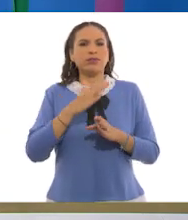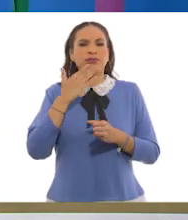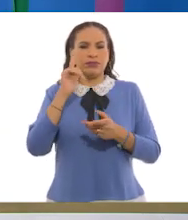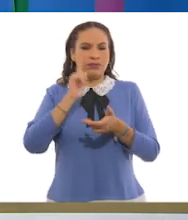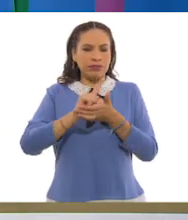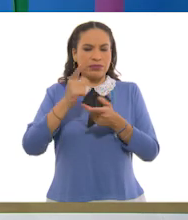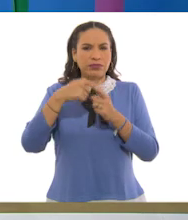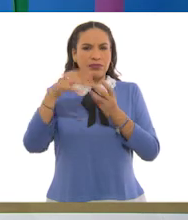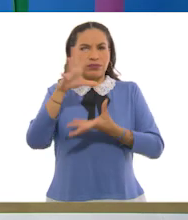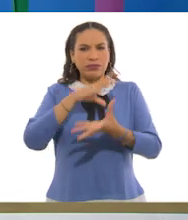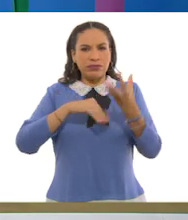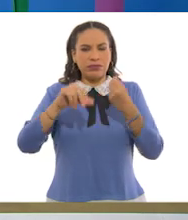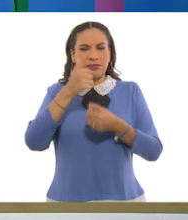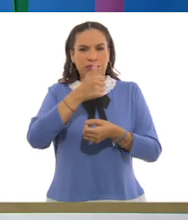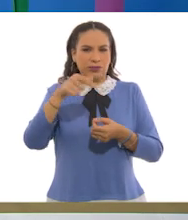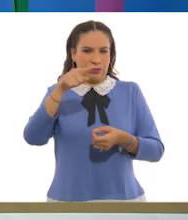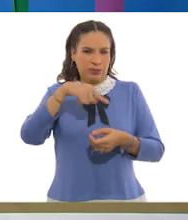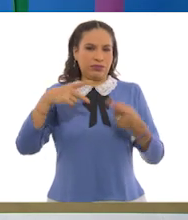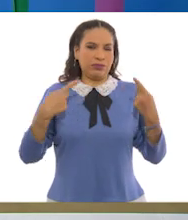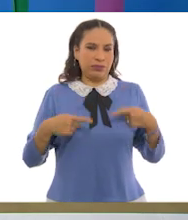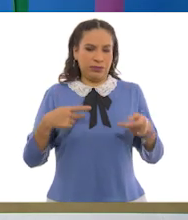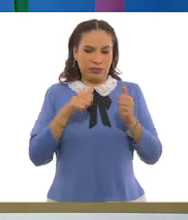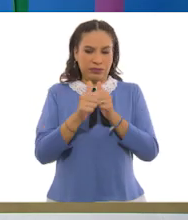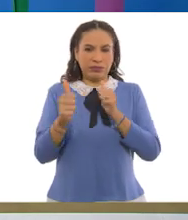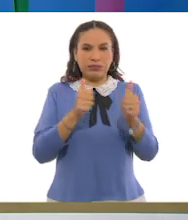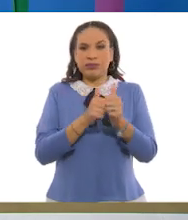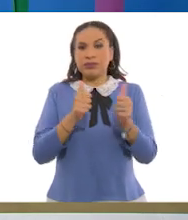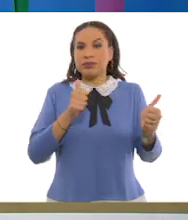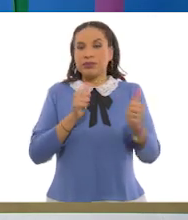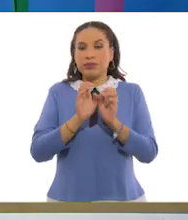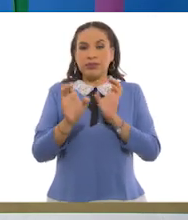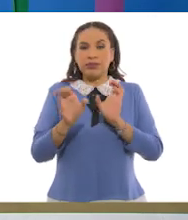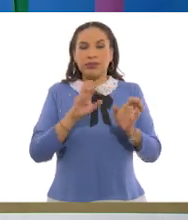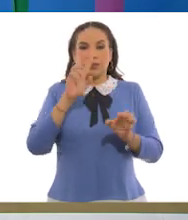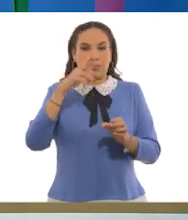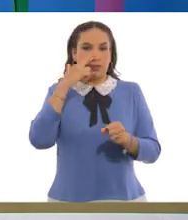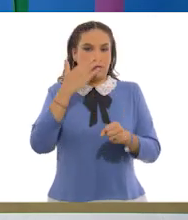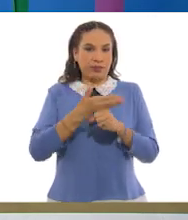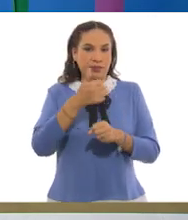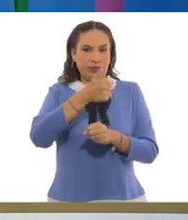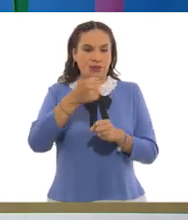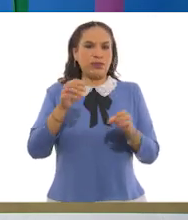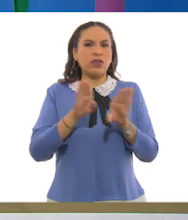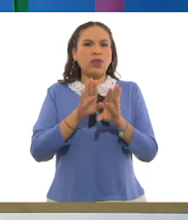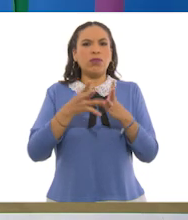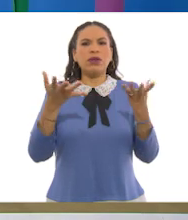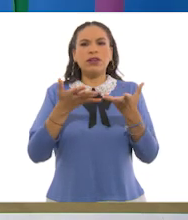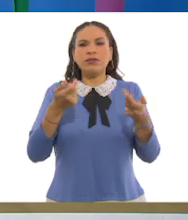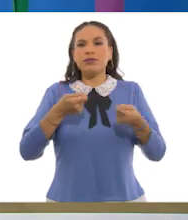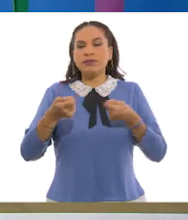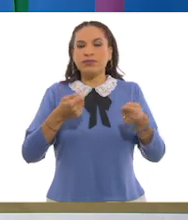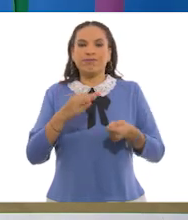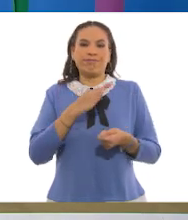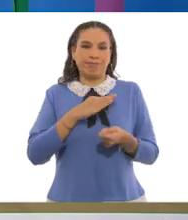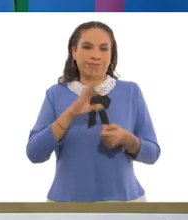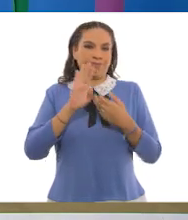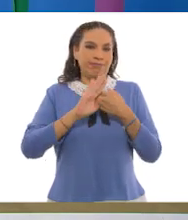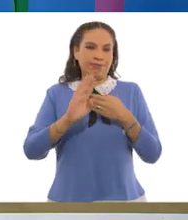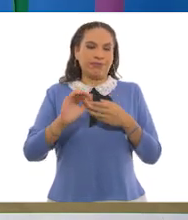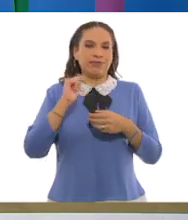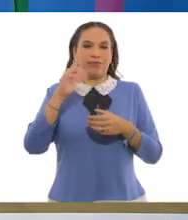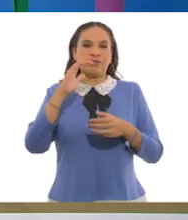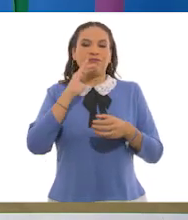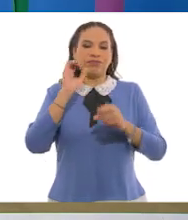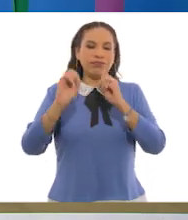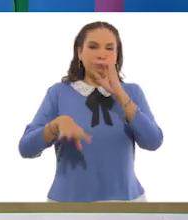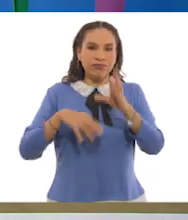residuos que generamos cada uno de nosotros, los separamos y nos hacemos responsables de cómo manejarlos, podemos evitar que terminen